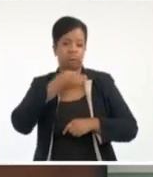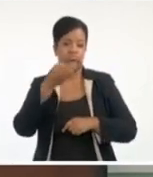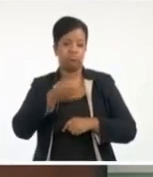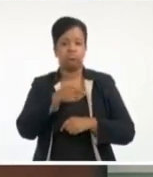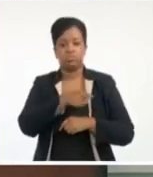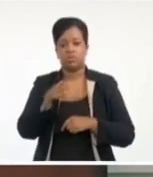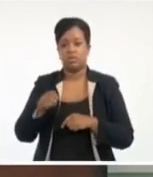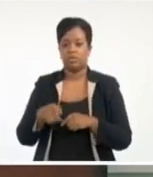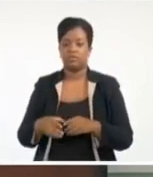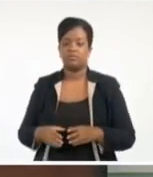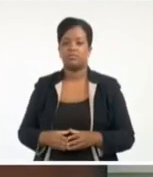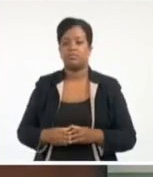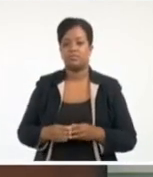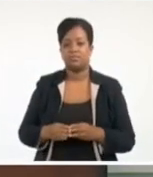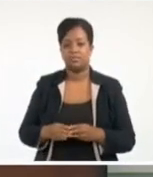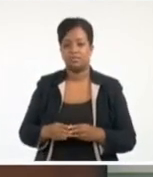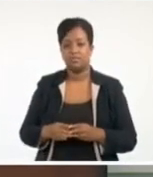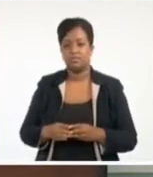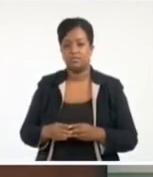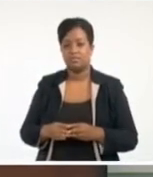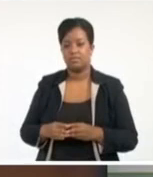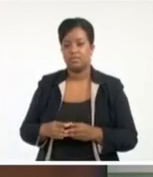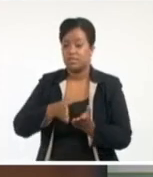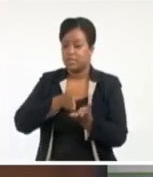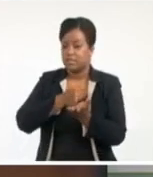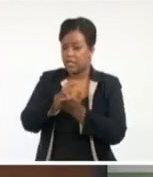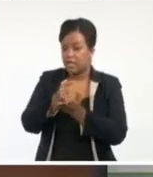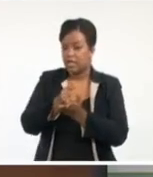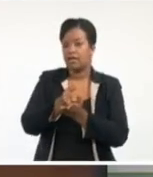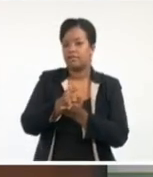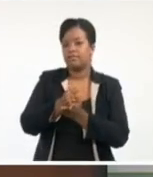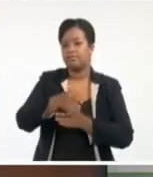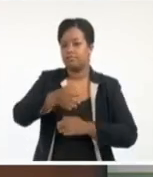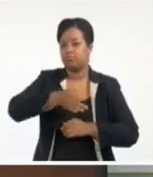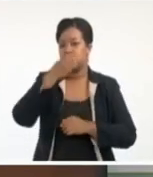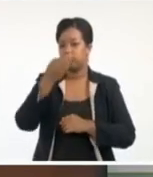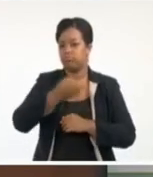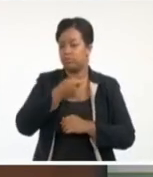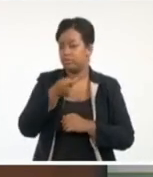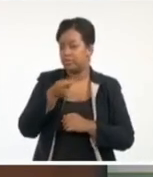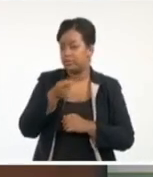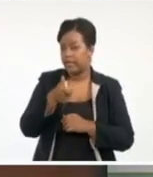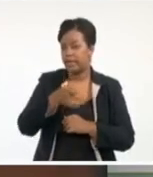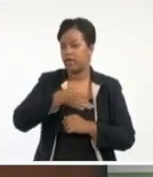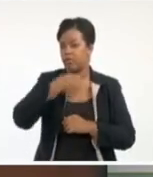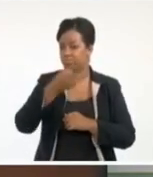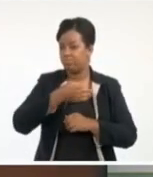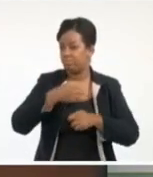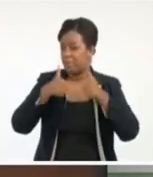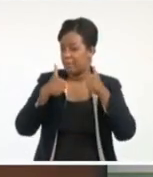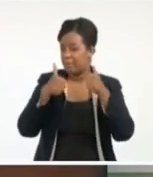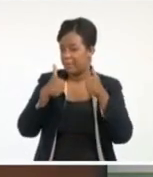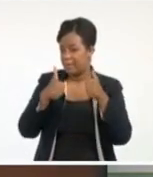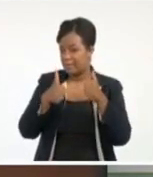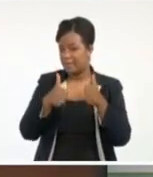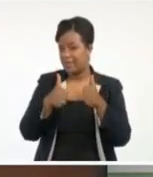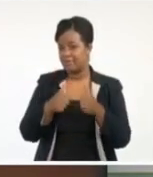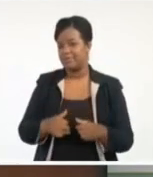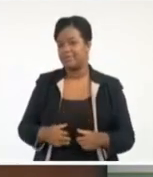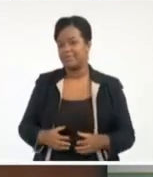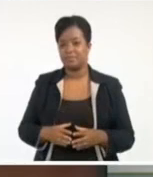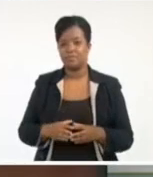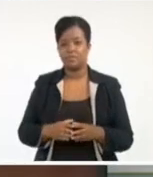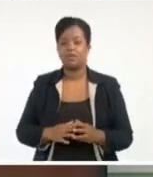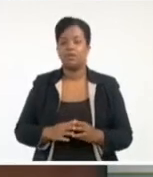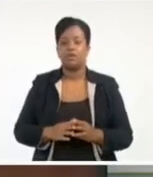vamos a estarle siguiendo los pasos, muy de cerca a estos pronósticos, paso a paso, porque